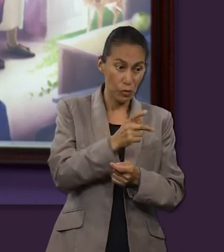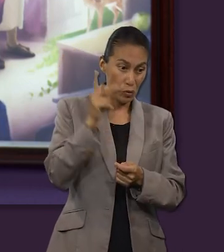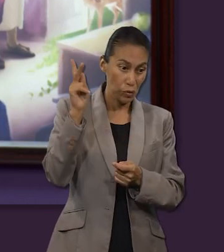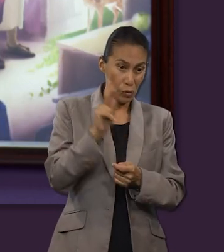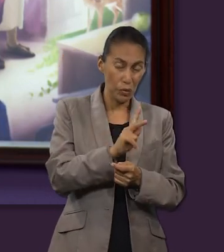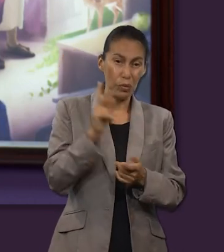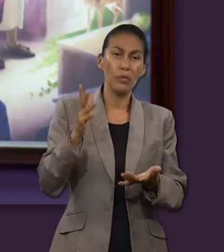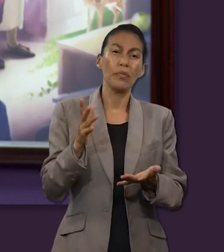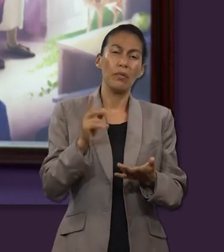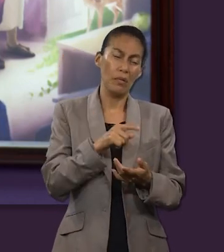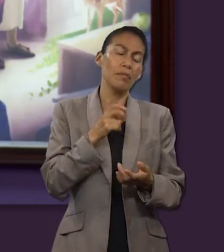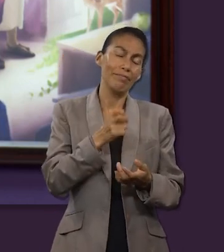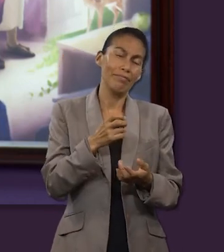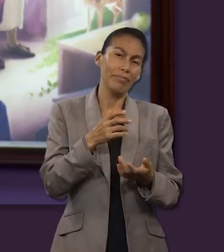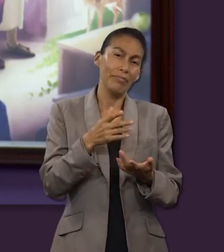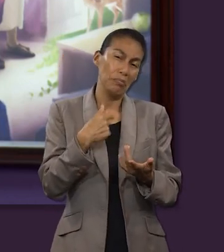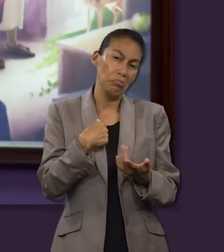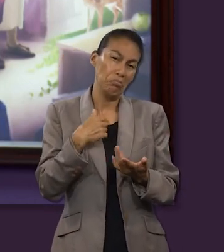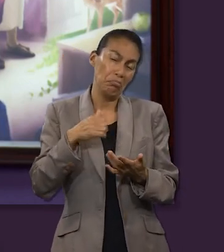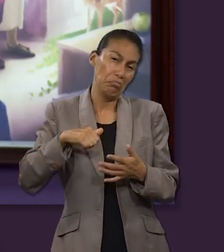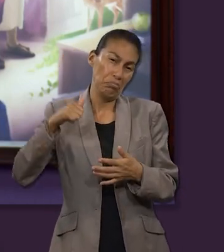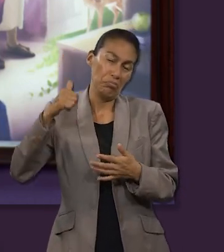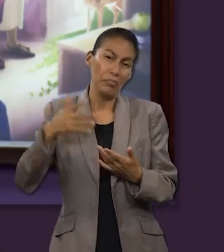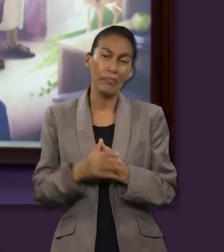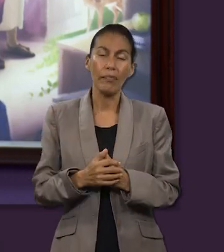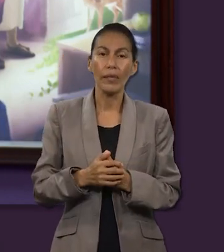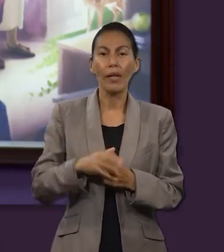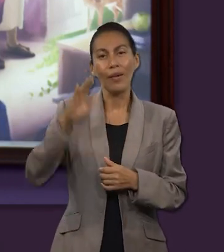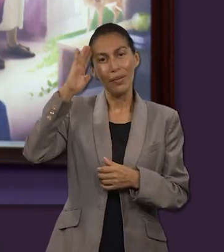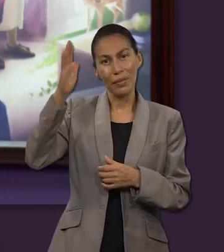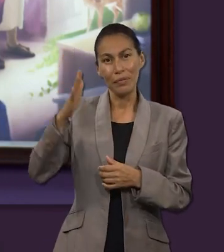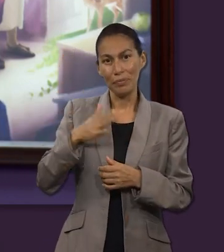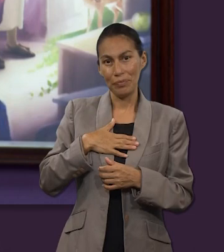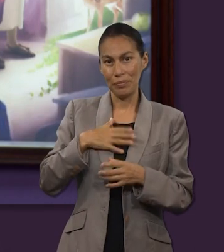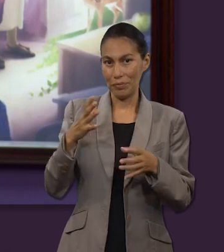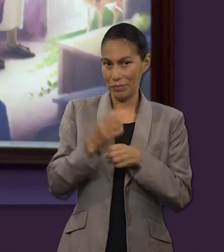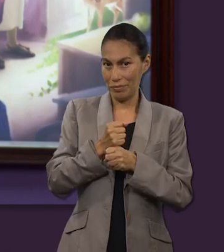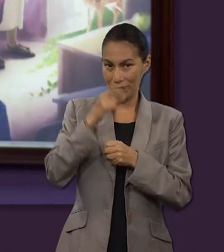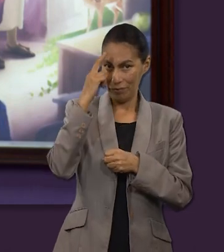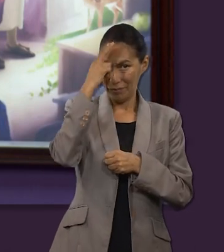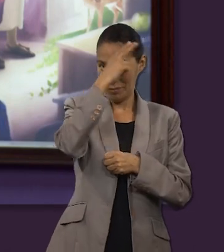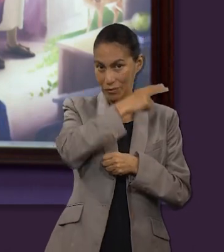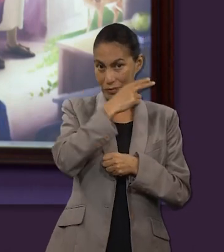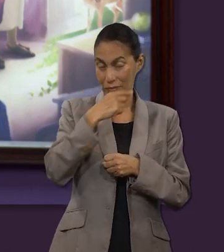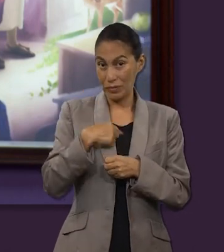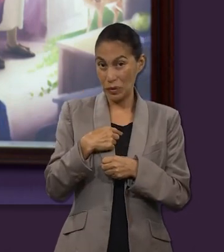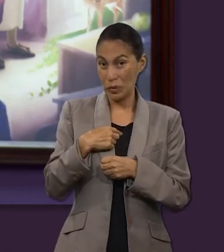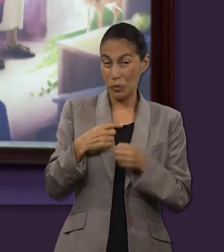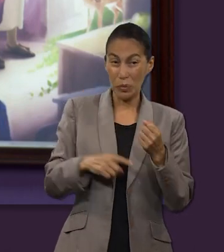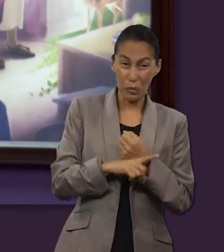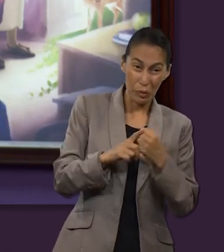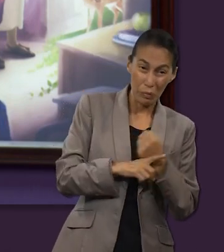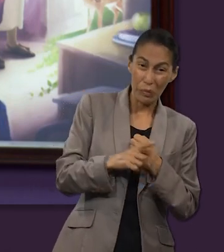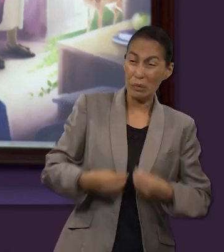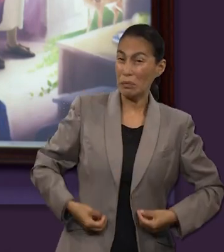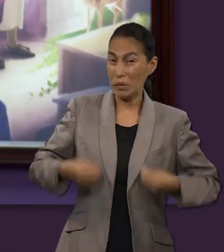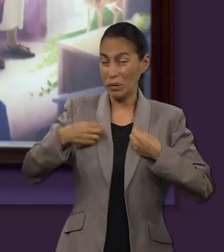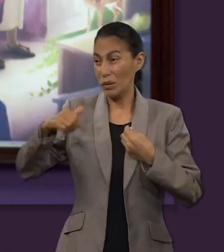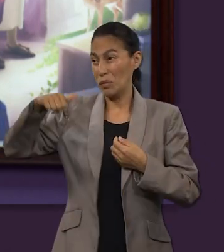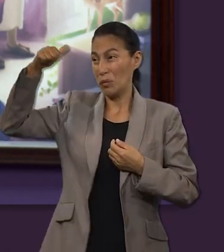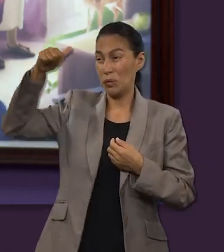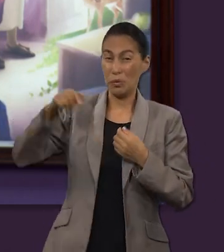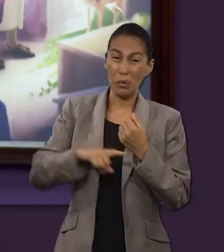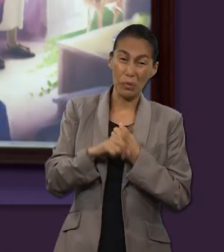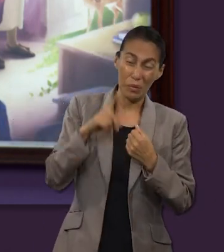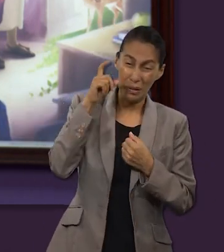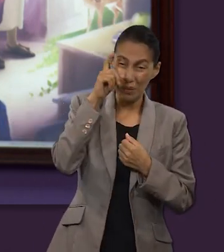Belandria. Desde pequeña he escuchado de la cruz, pero ha cobrado un significado especial cuando entré en mi vida adulta y empecé a tener